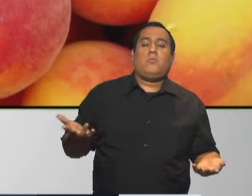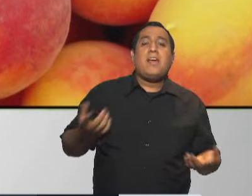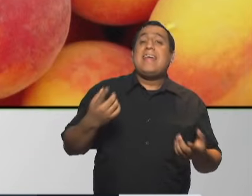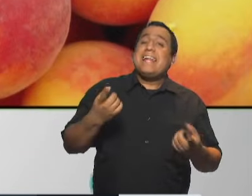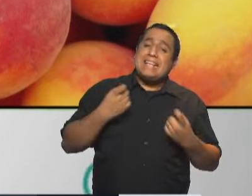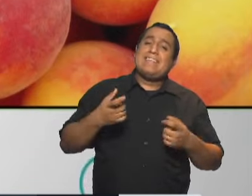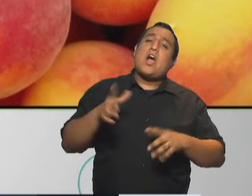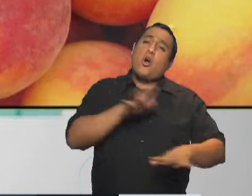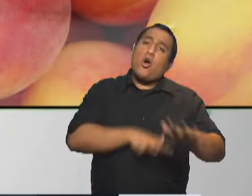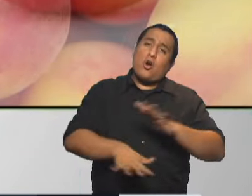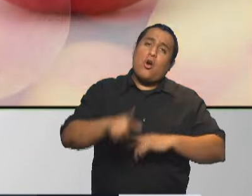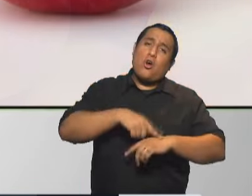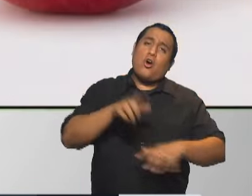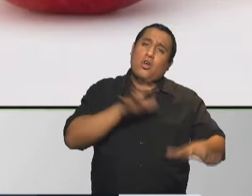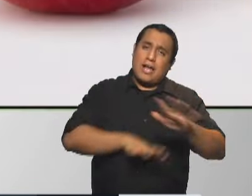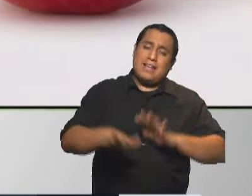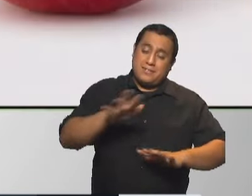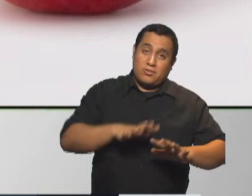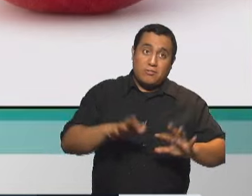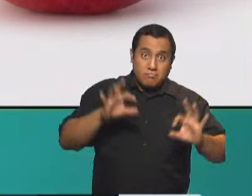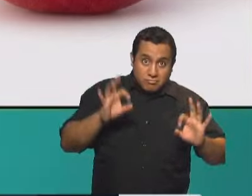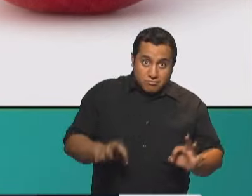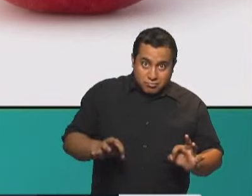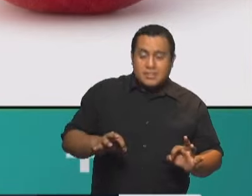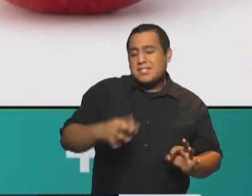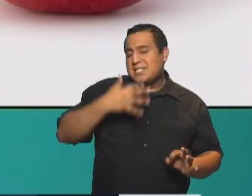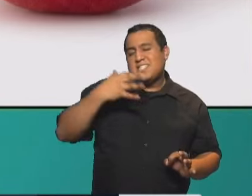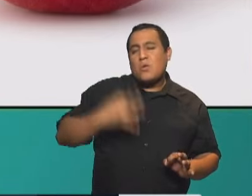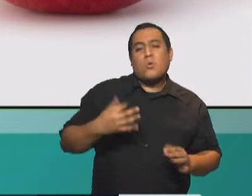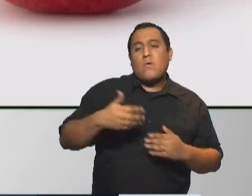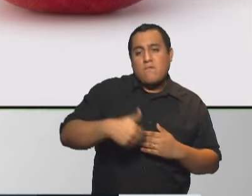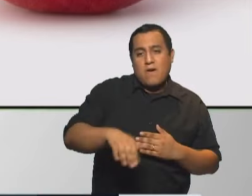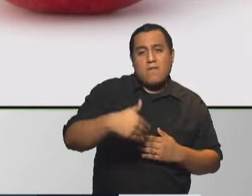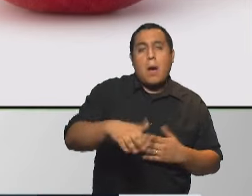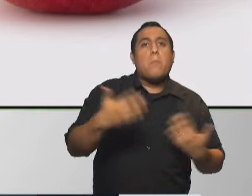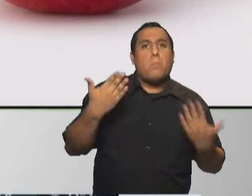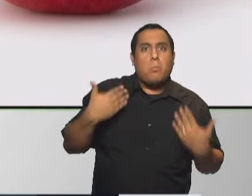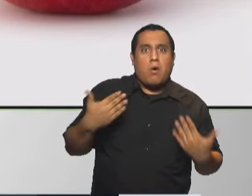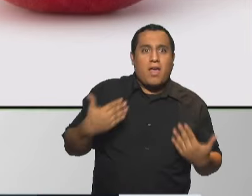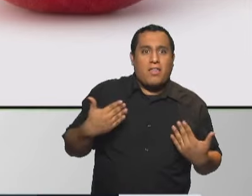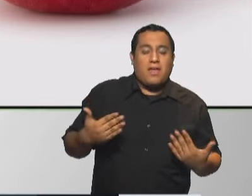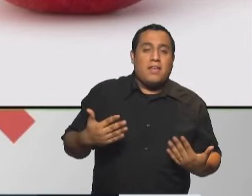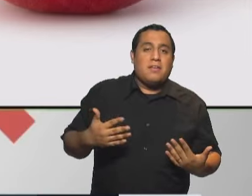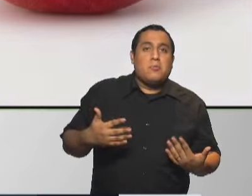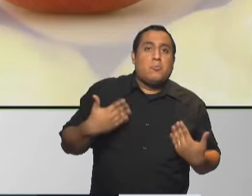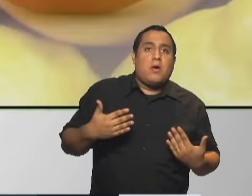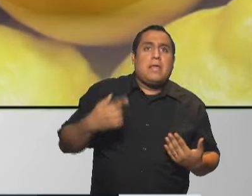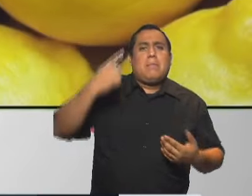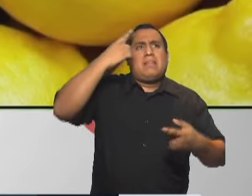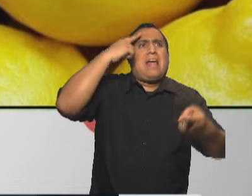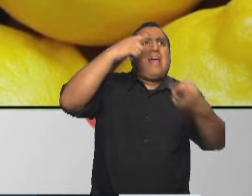organizarse si nos organizamos sin dudas vamos a poder hacer que esto se deje deje de ser un objetivo